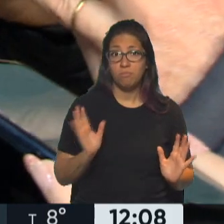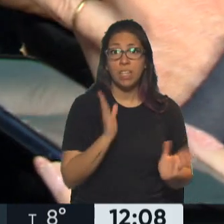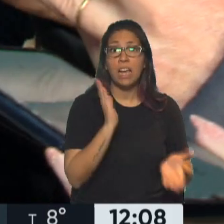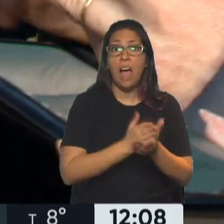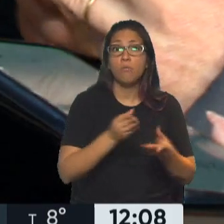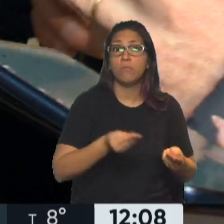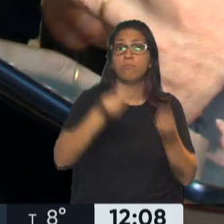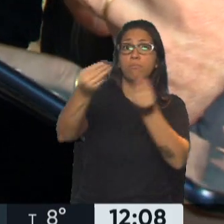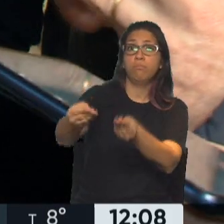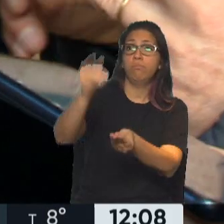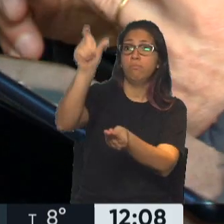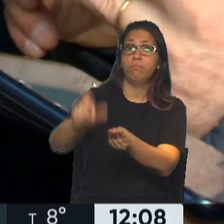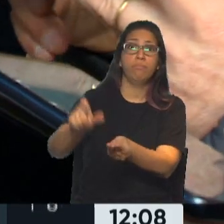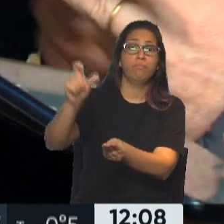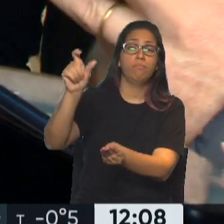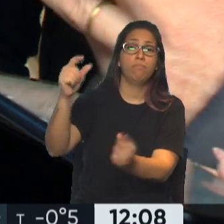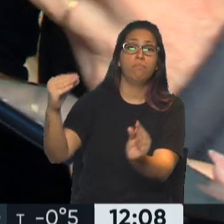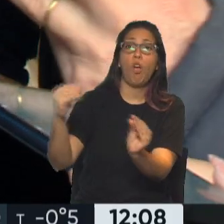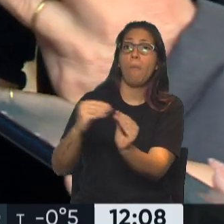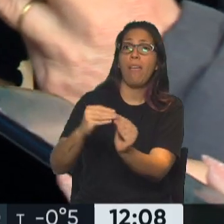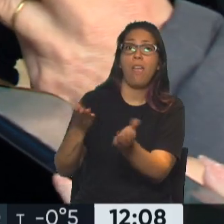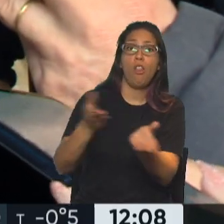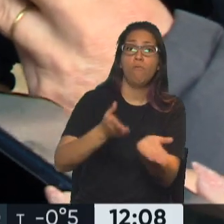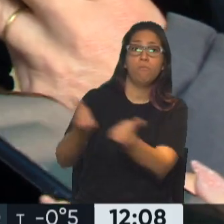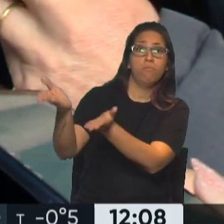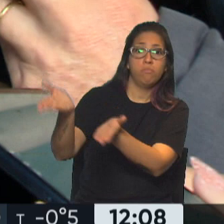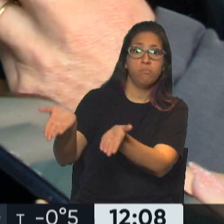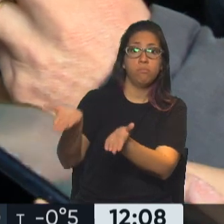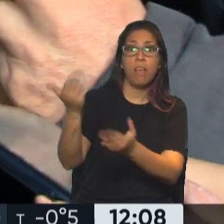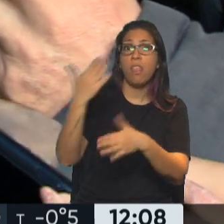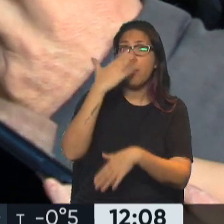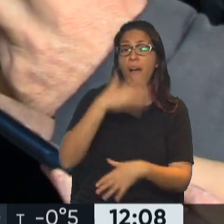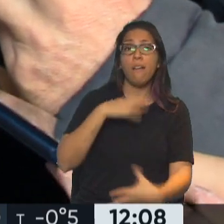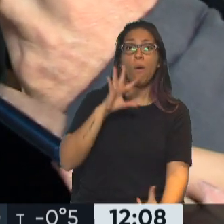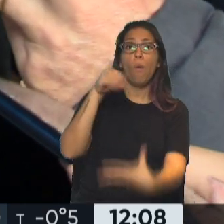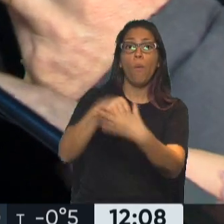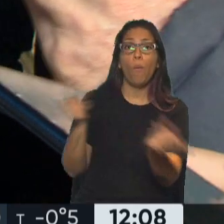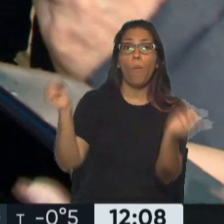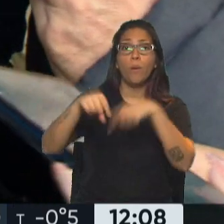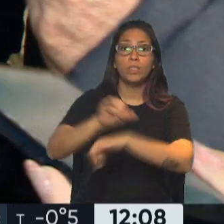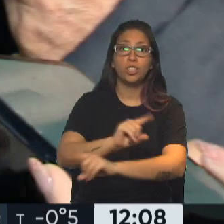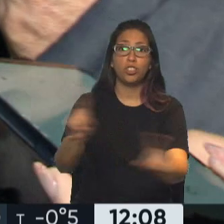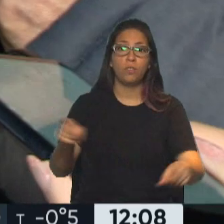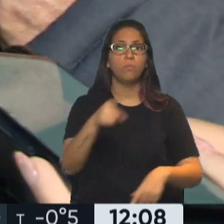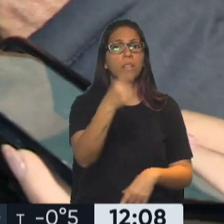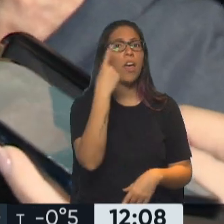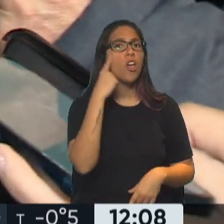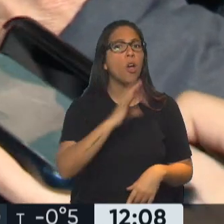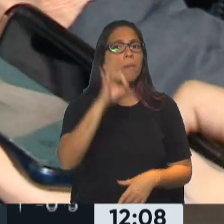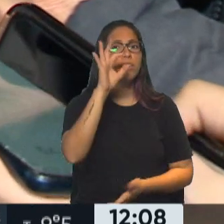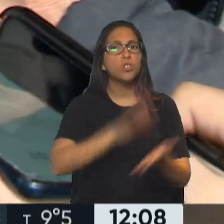el colega que sea designado y en función de lo que resuelva la Cámara, ¿me regresará la causa del juzgado o no? ¿Cómo vio la medida de